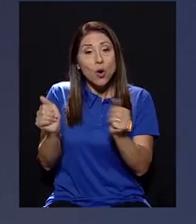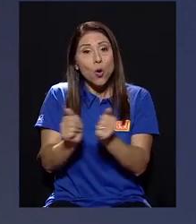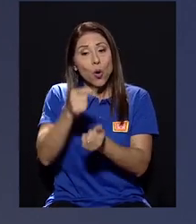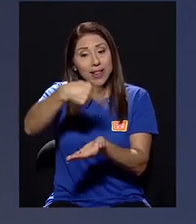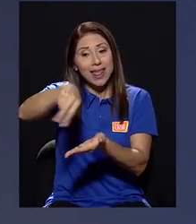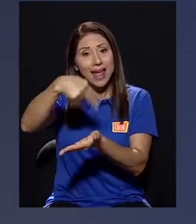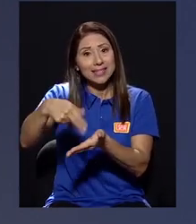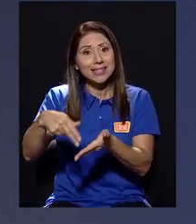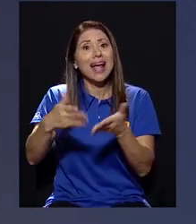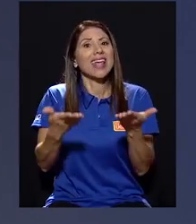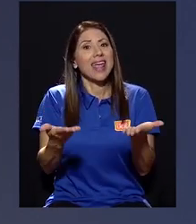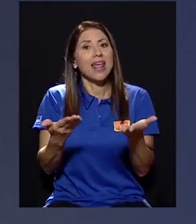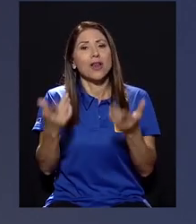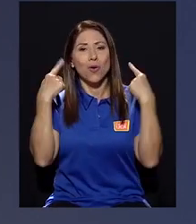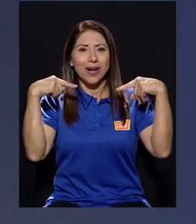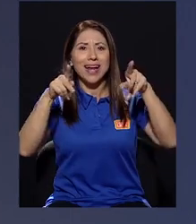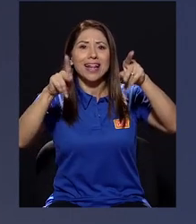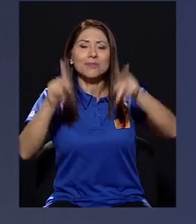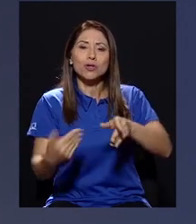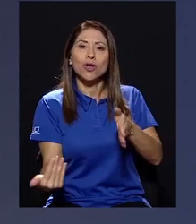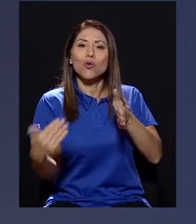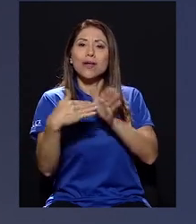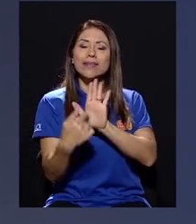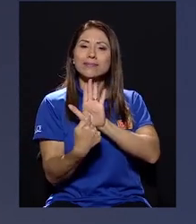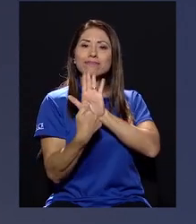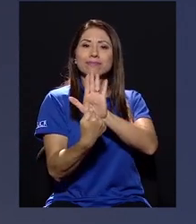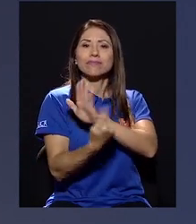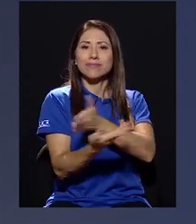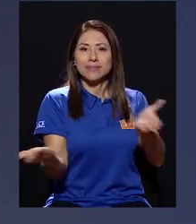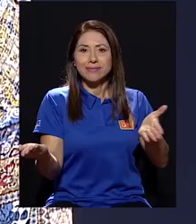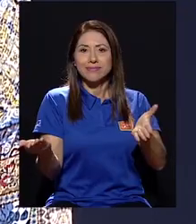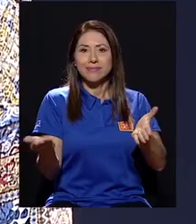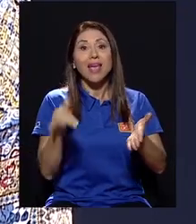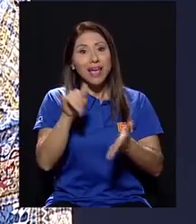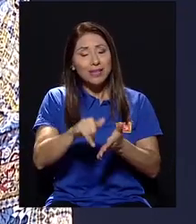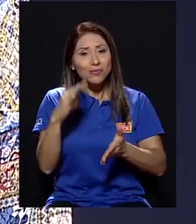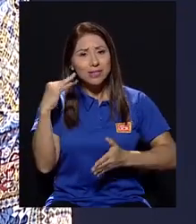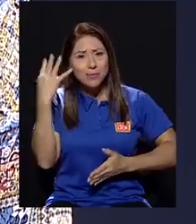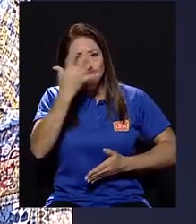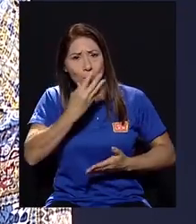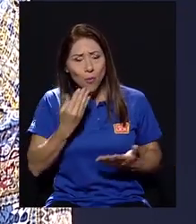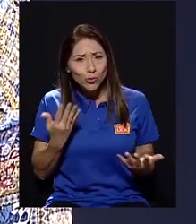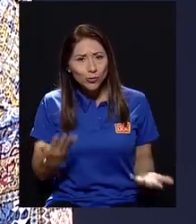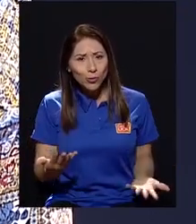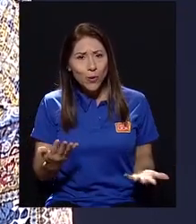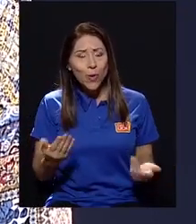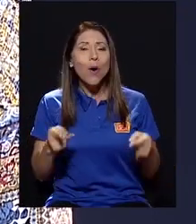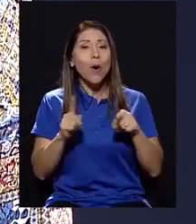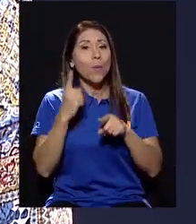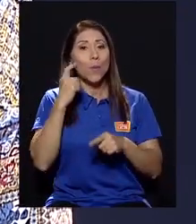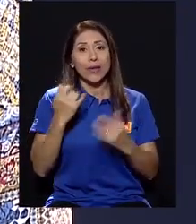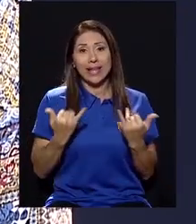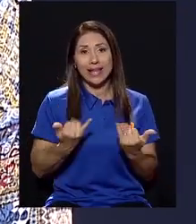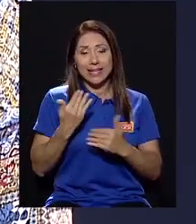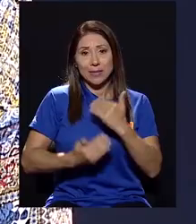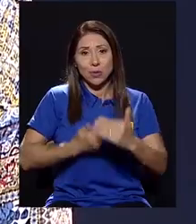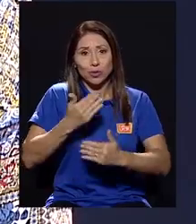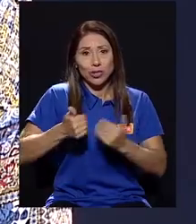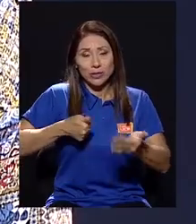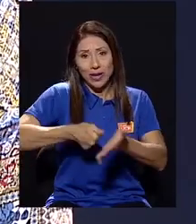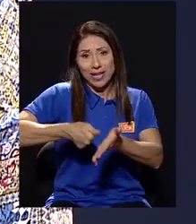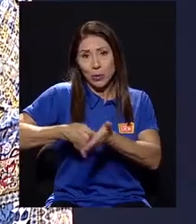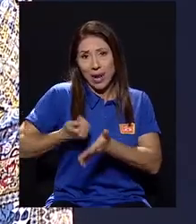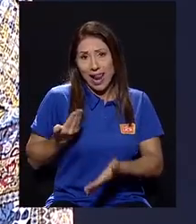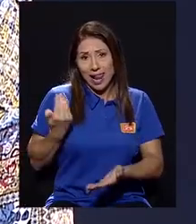reivindicación de las personas. Eso me parece hermoso y creo que es de destacar, porque casualmente en este proceso